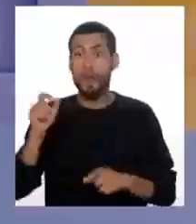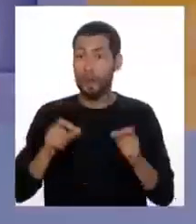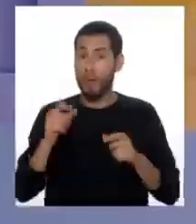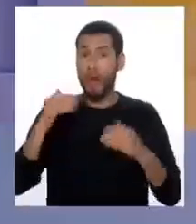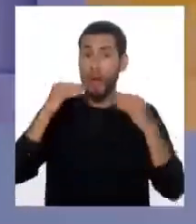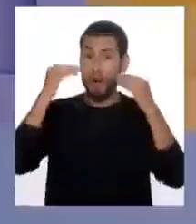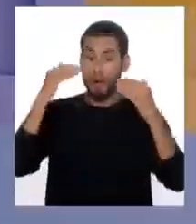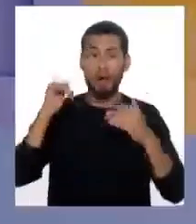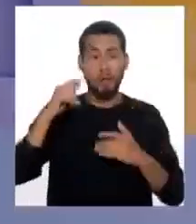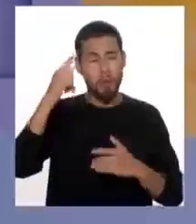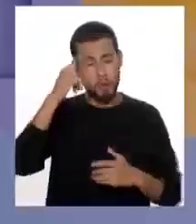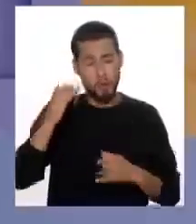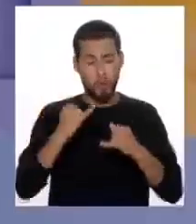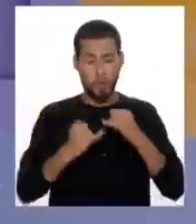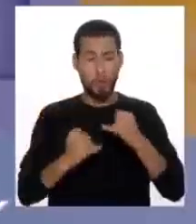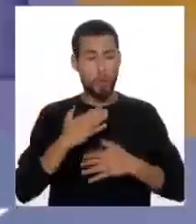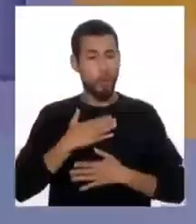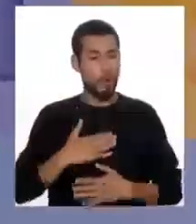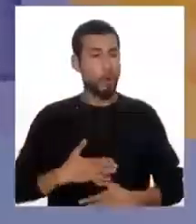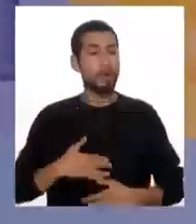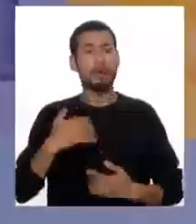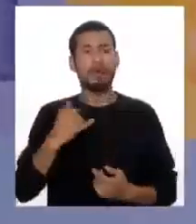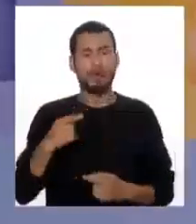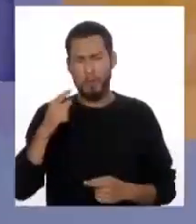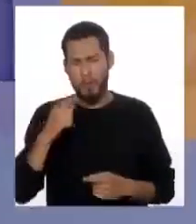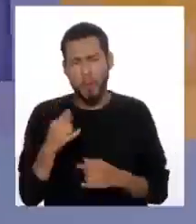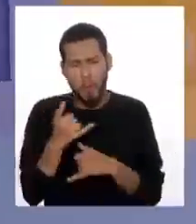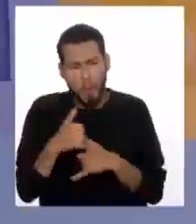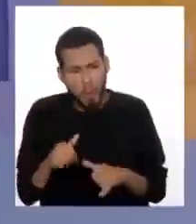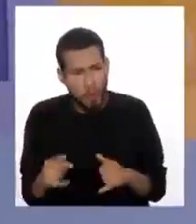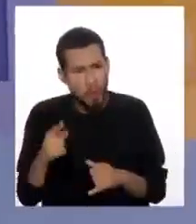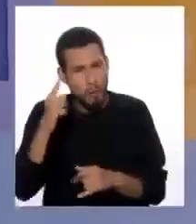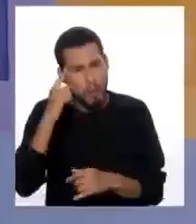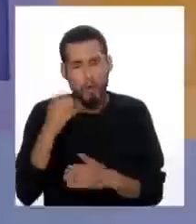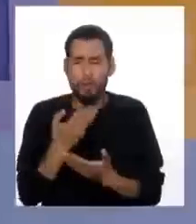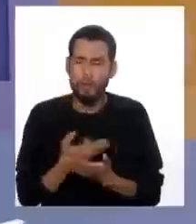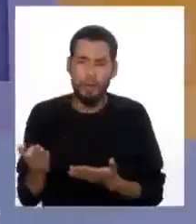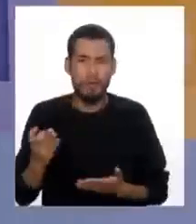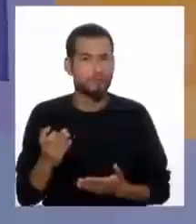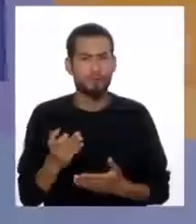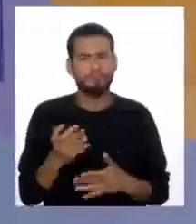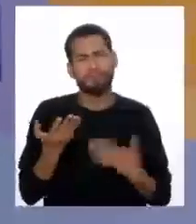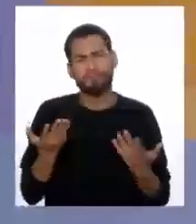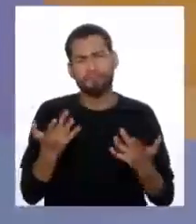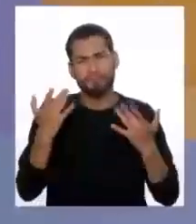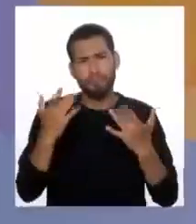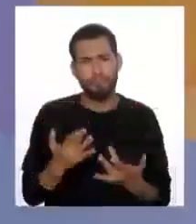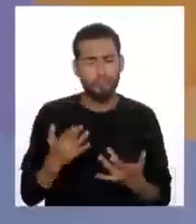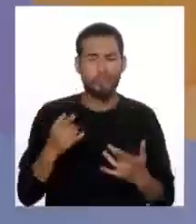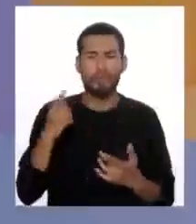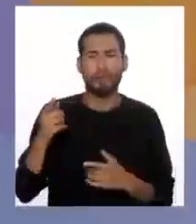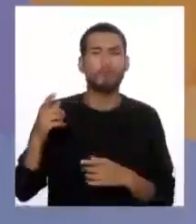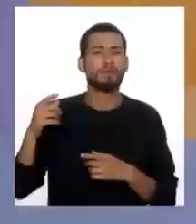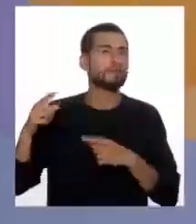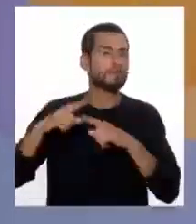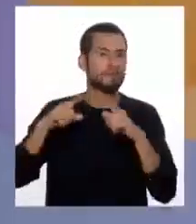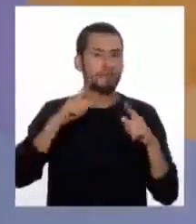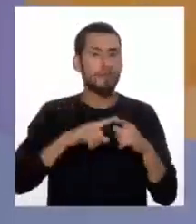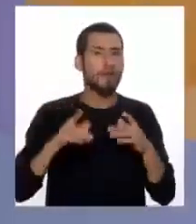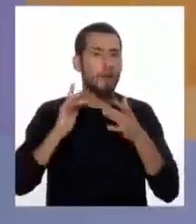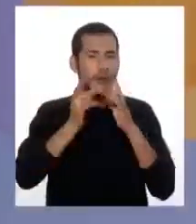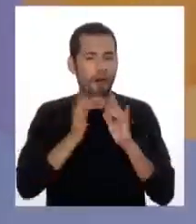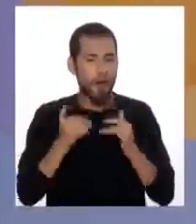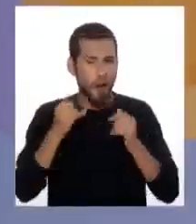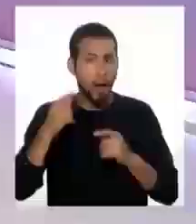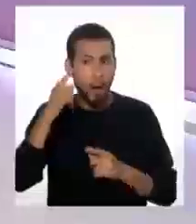es el cuerpo delgado y que el fracaso es estar subido de peso, porque lamentablemente eso es lo que nos venden las redes sociales